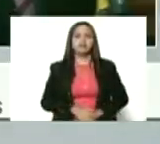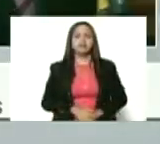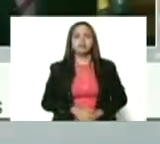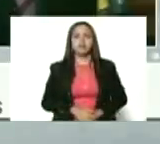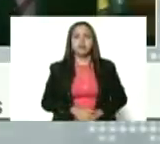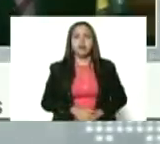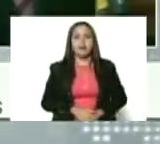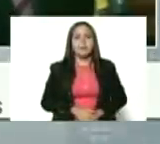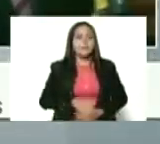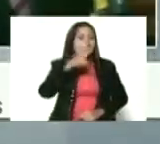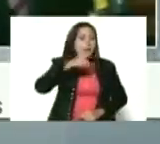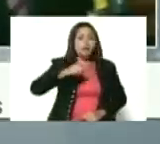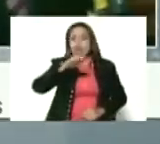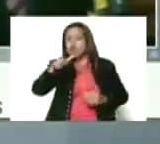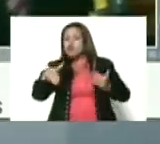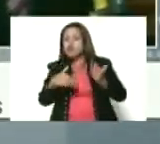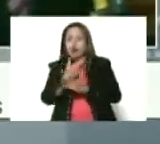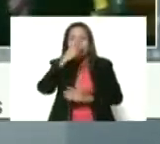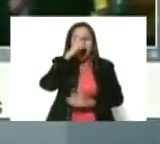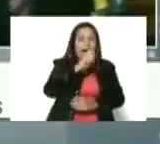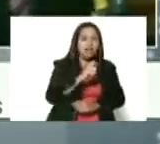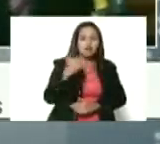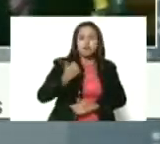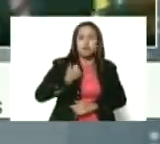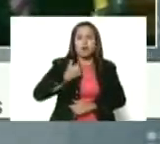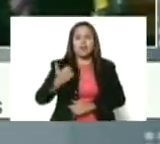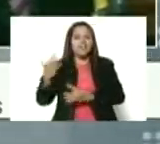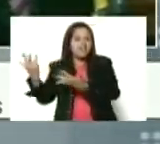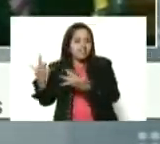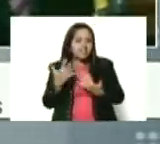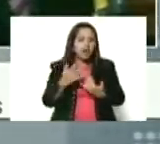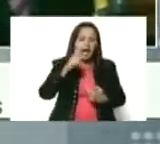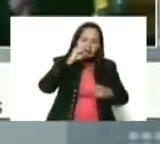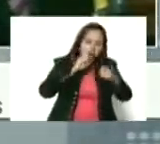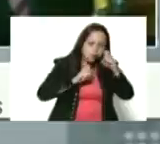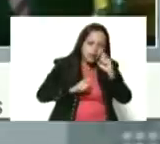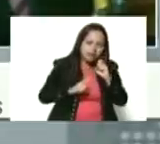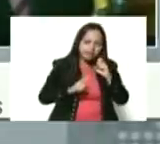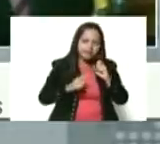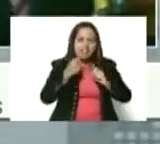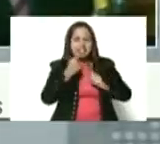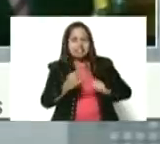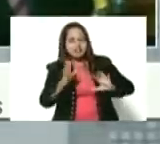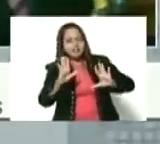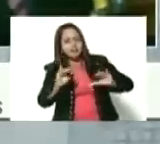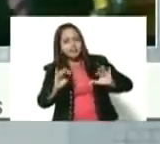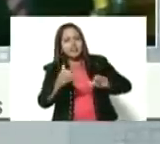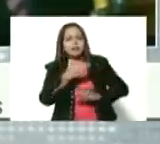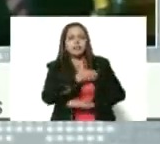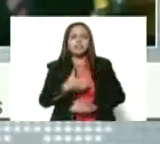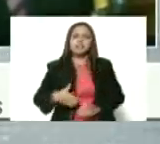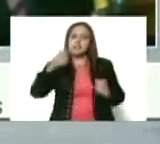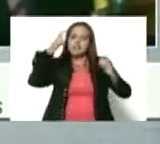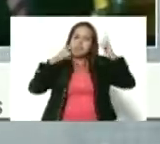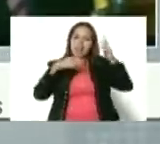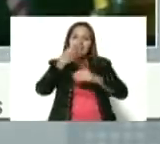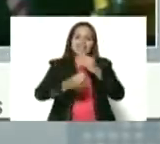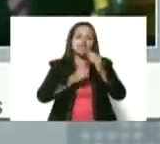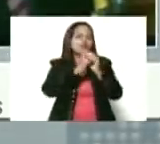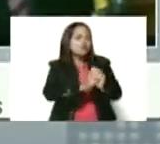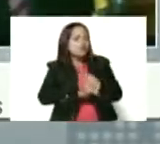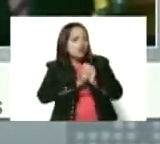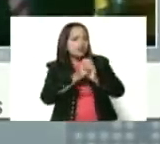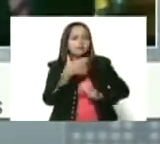Personas de todas las edades, de todo el país se vinieron a llorar a su comandante, a despedirlo, a entregarle una oración a nuestro